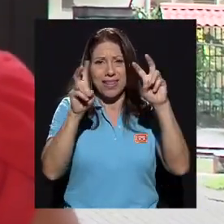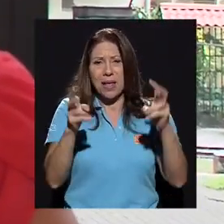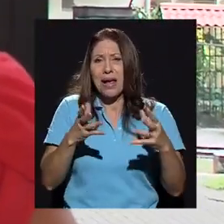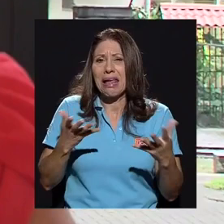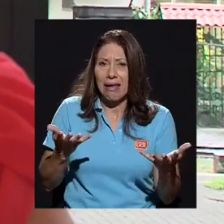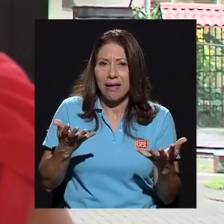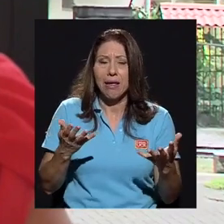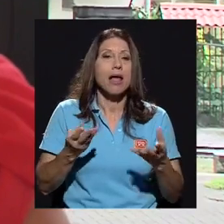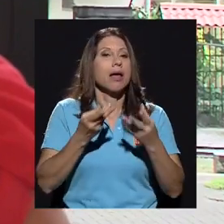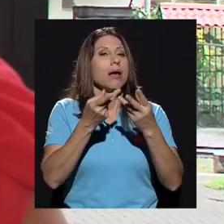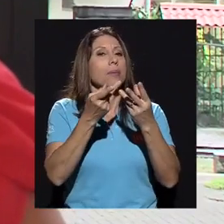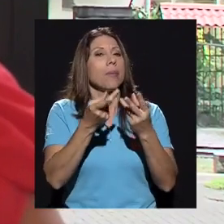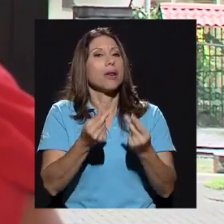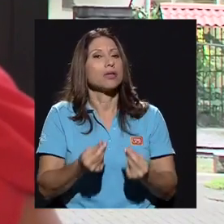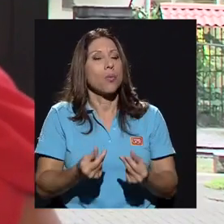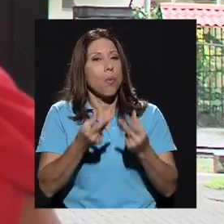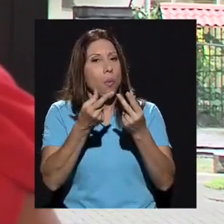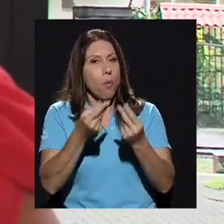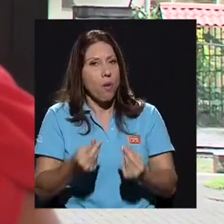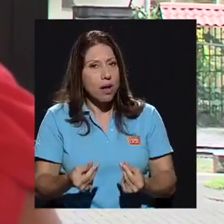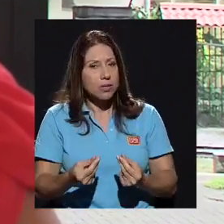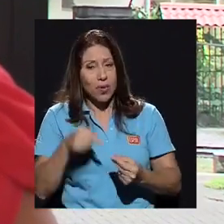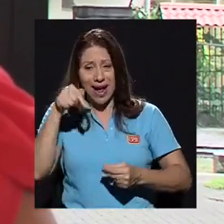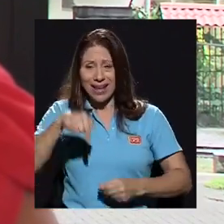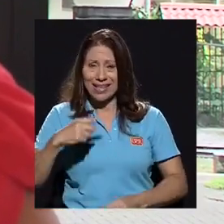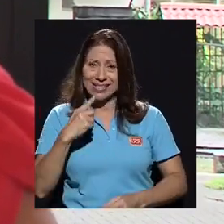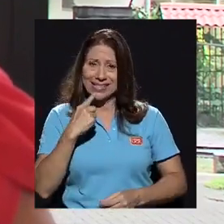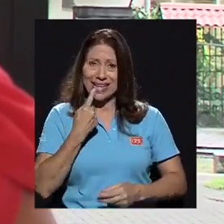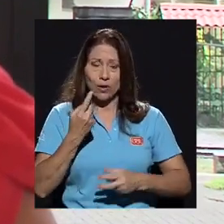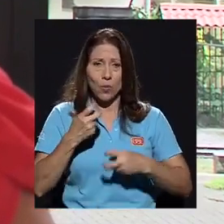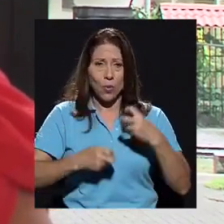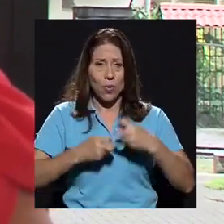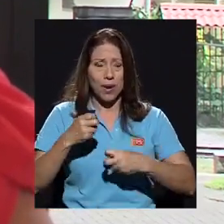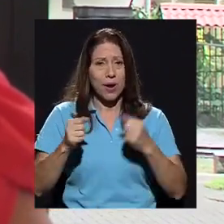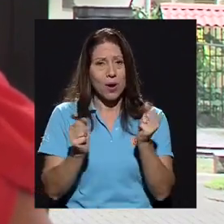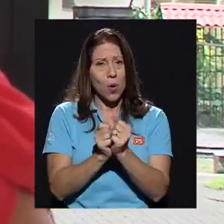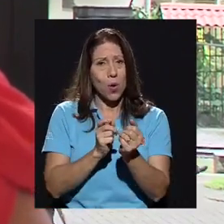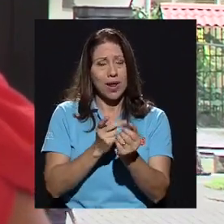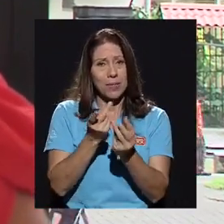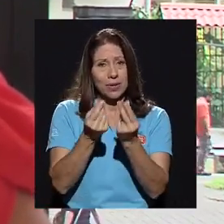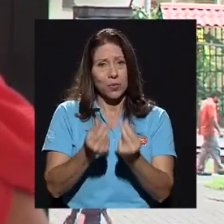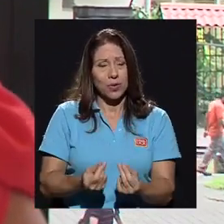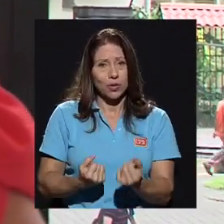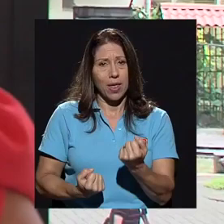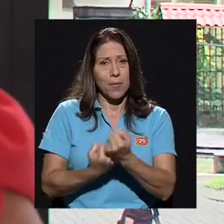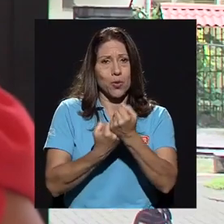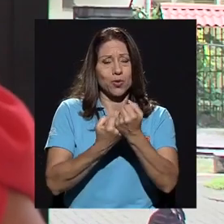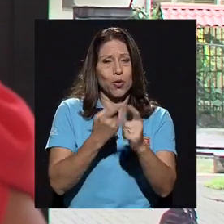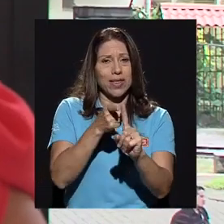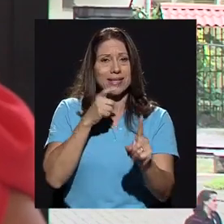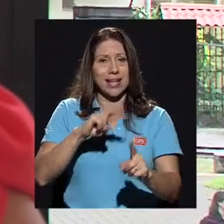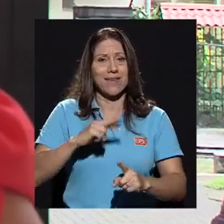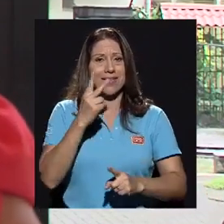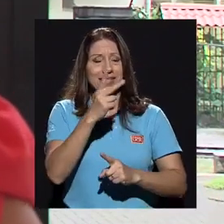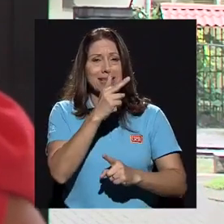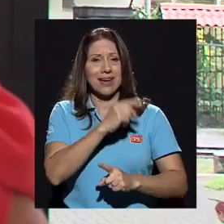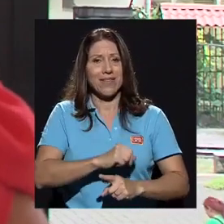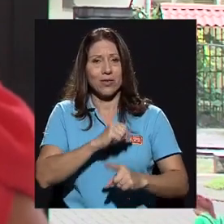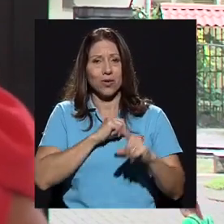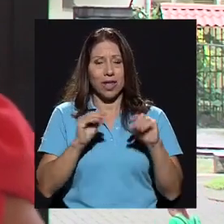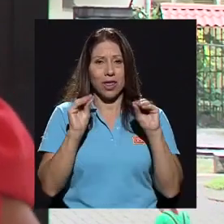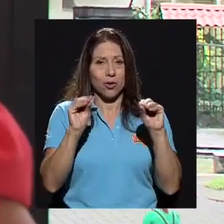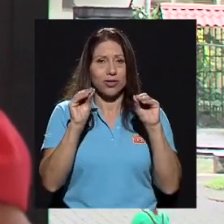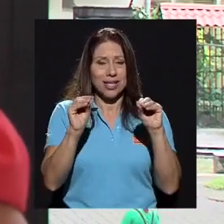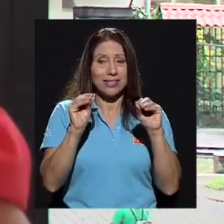Aquí tenemos un serio, serio, serio problema con el presupuesto de apoyo que viene la Vicerrectoría de Docencia. Y sin ese,